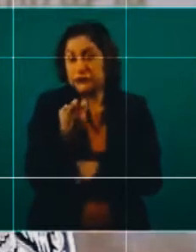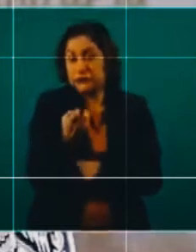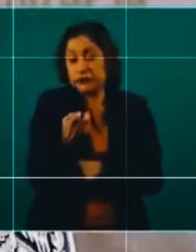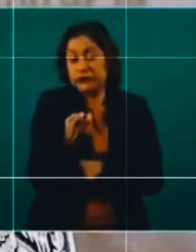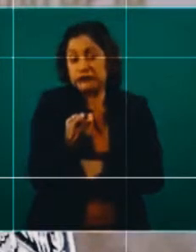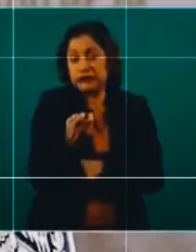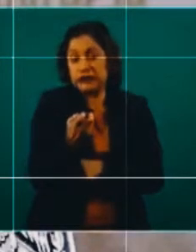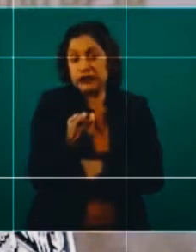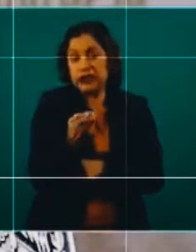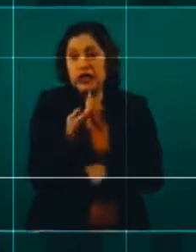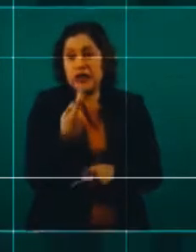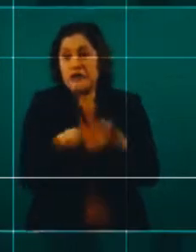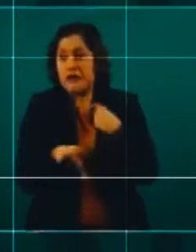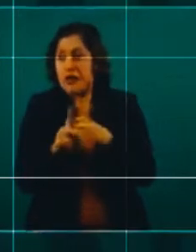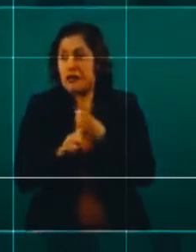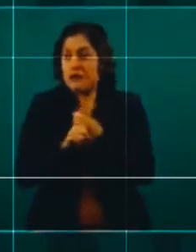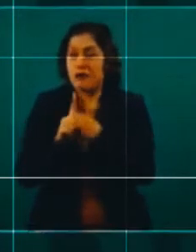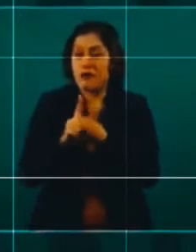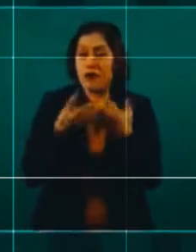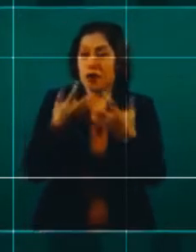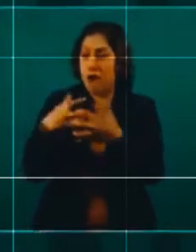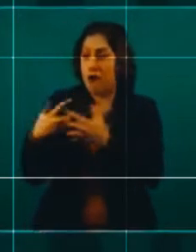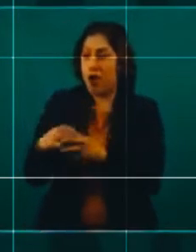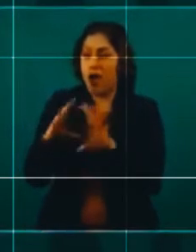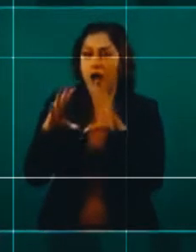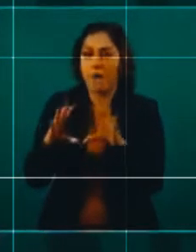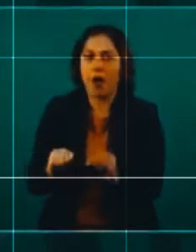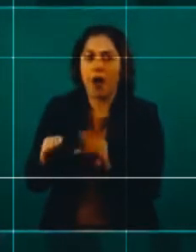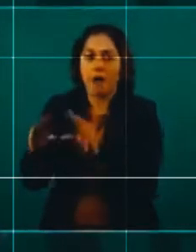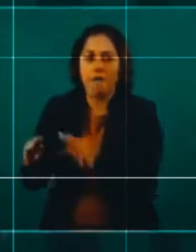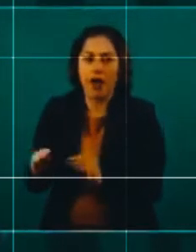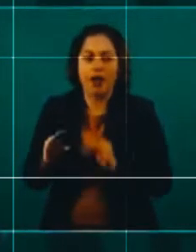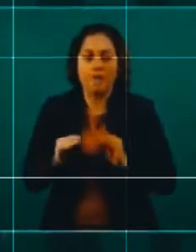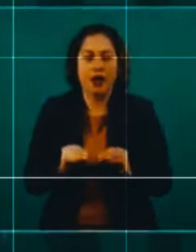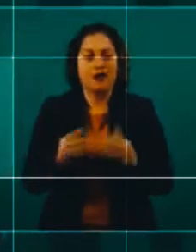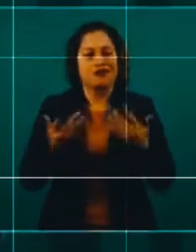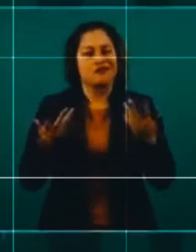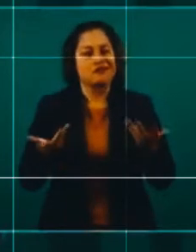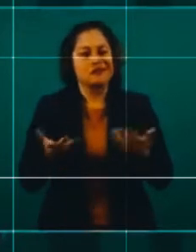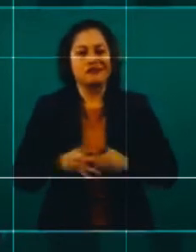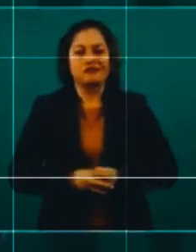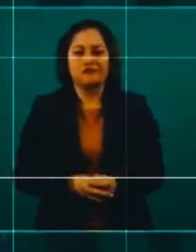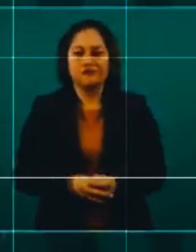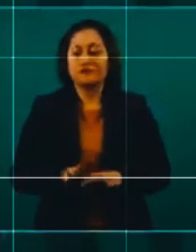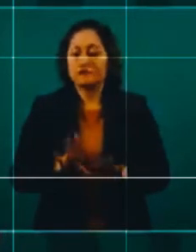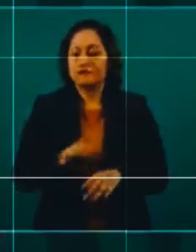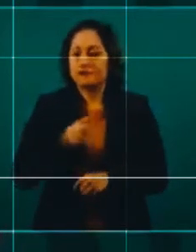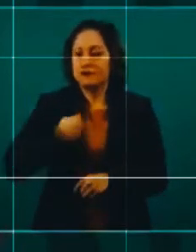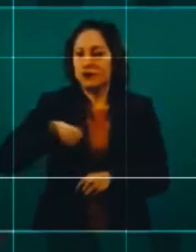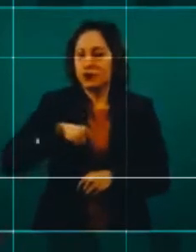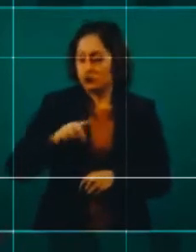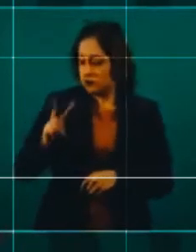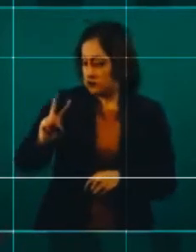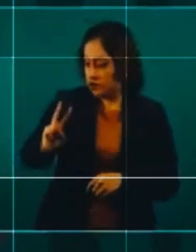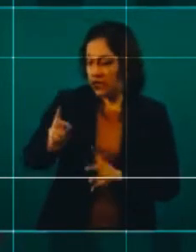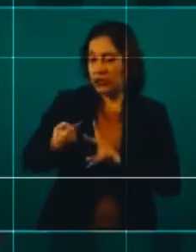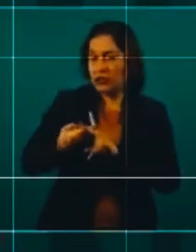plantas a partir de esos días. Hemos estado trabajando intensamente